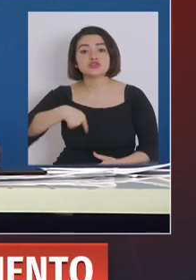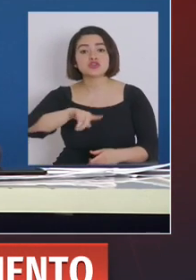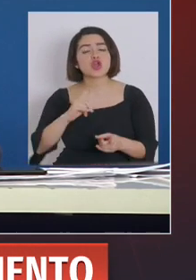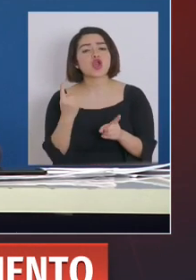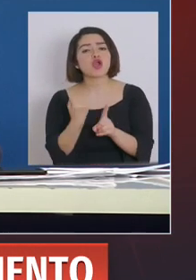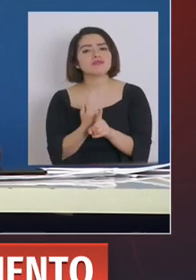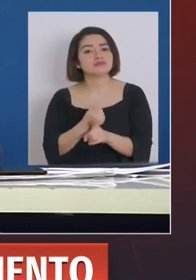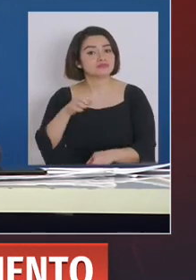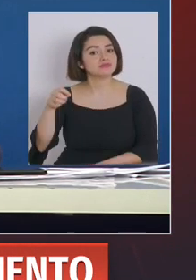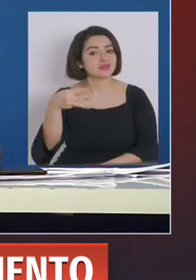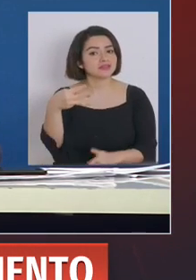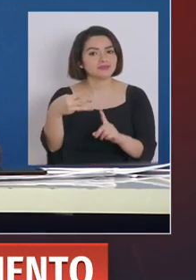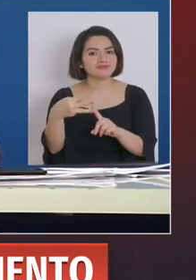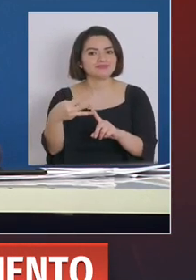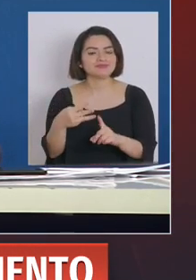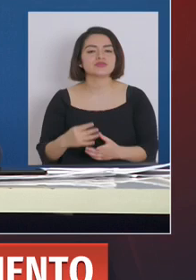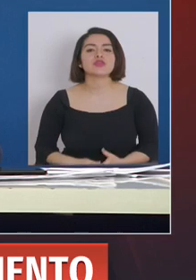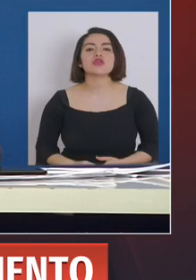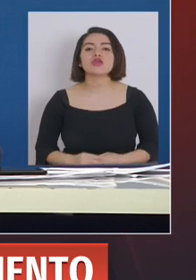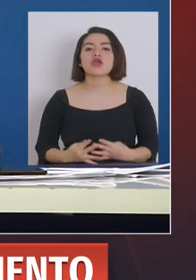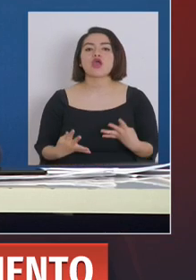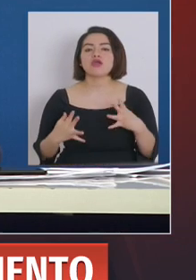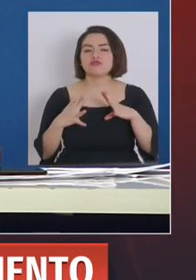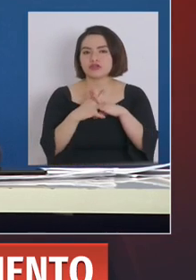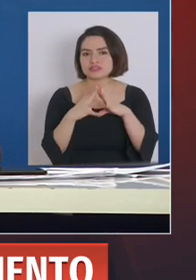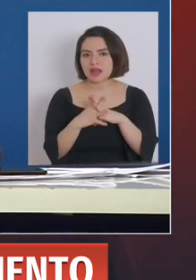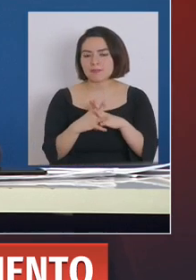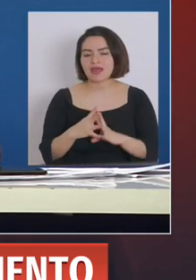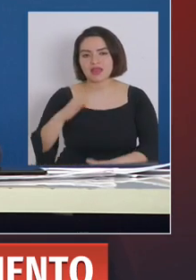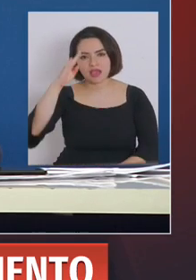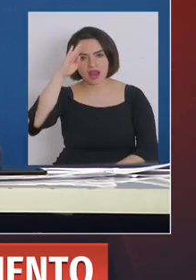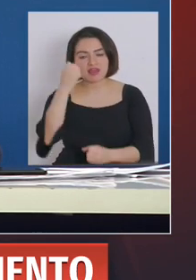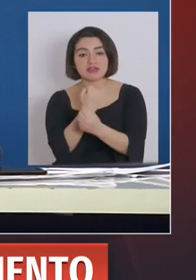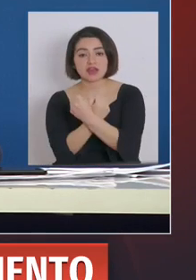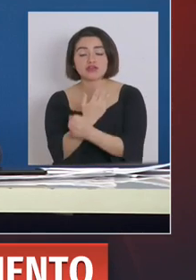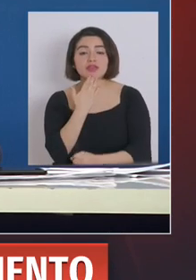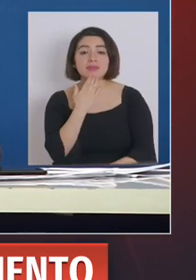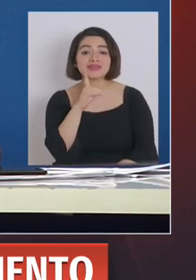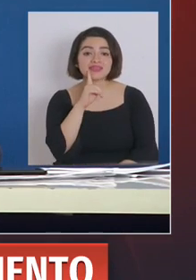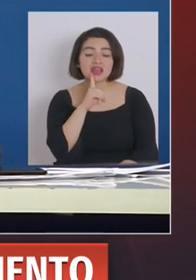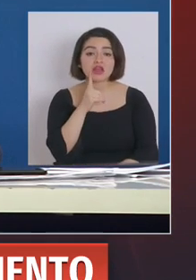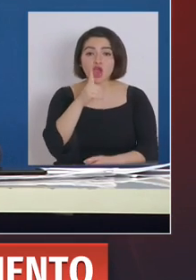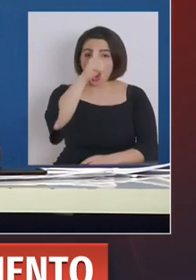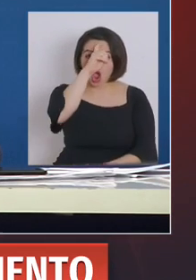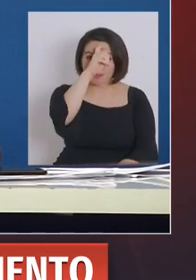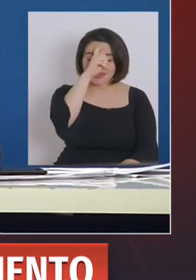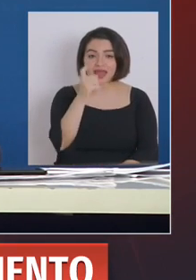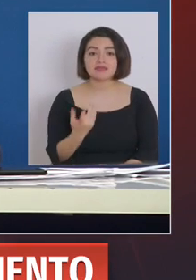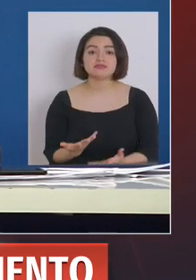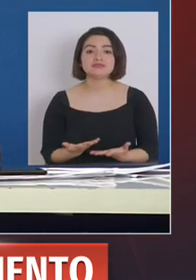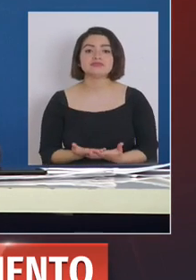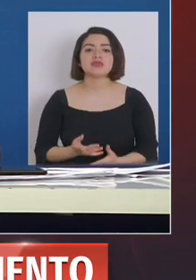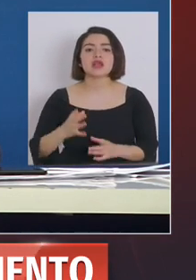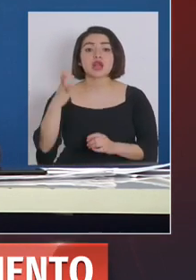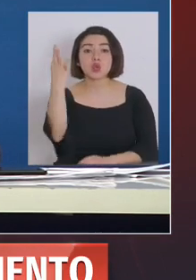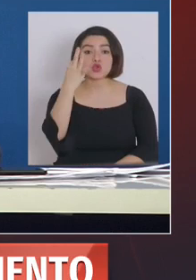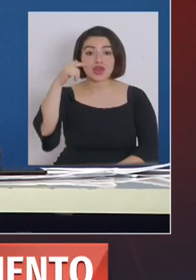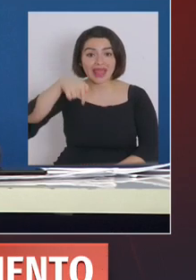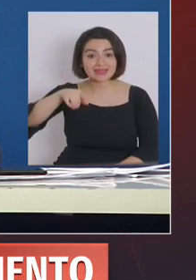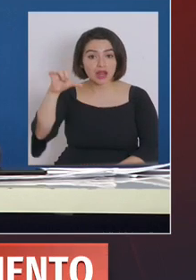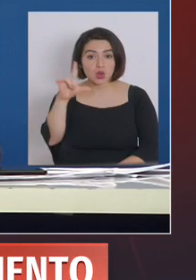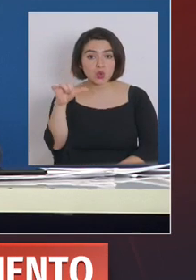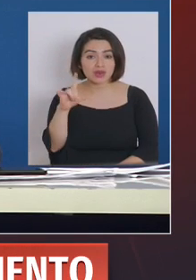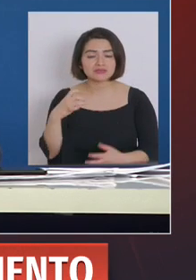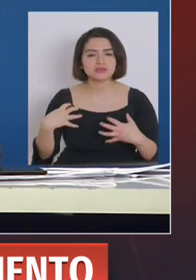con Fuerzas Armadas y Carabineros, que también tienen hospitales institucionales, y hay una reunión este lunes con todos los